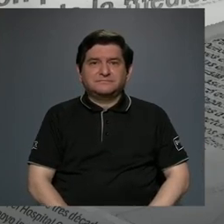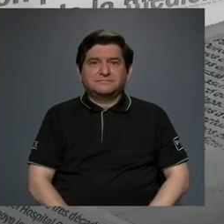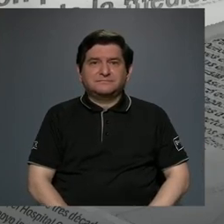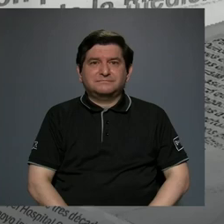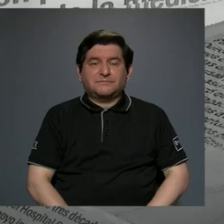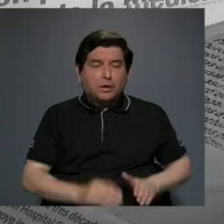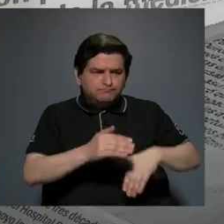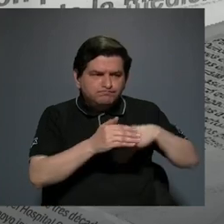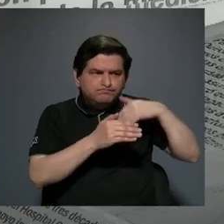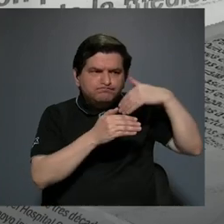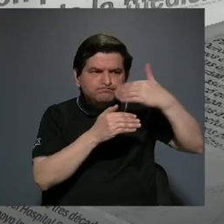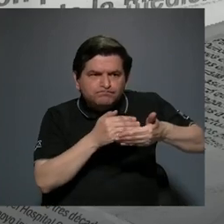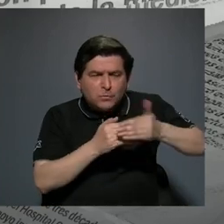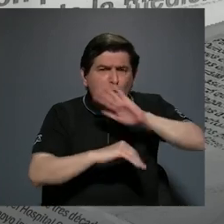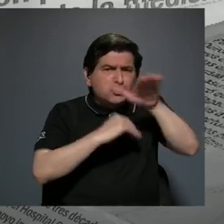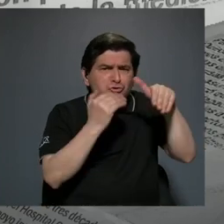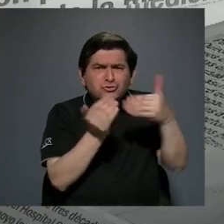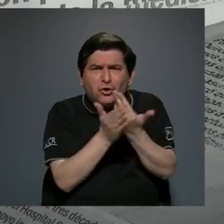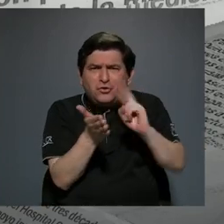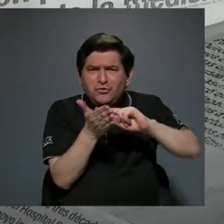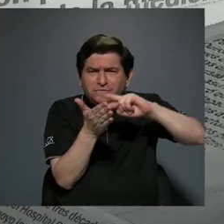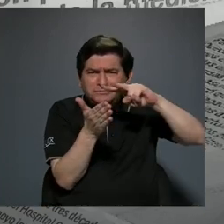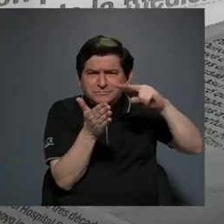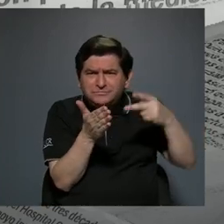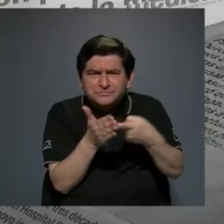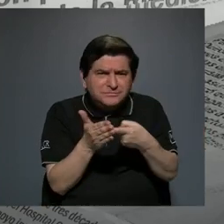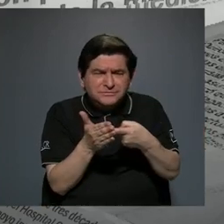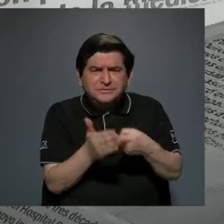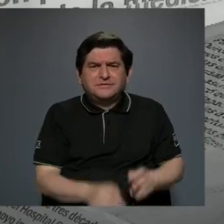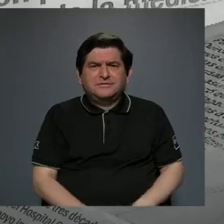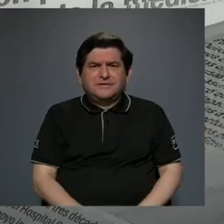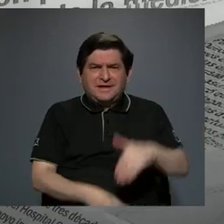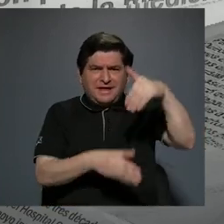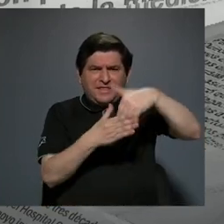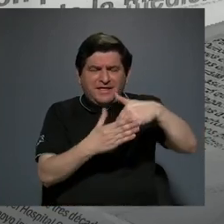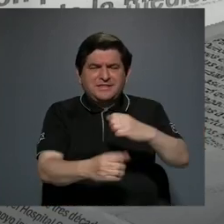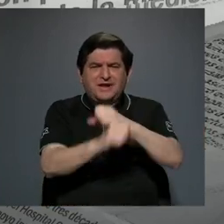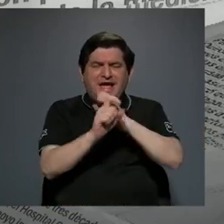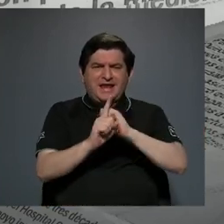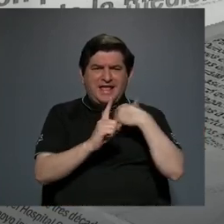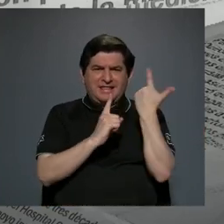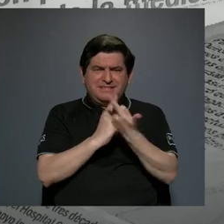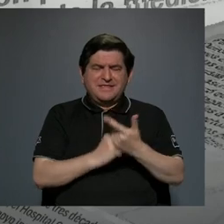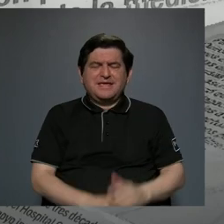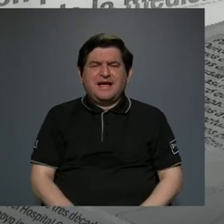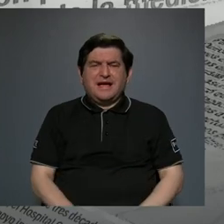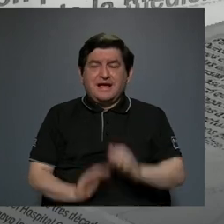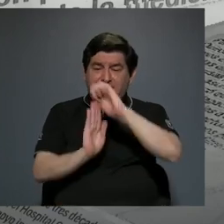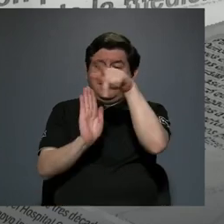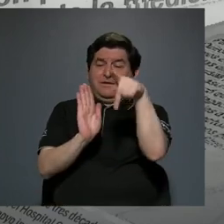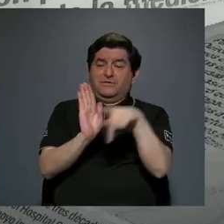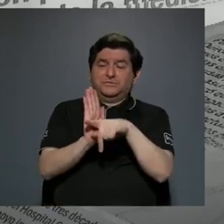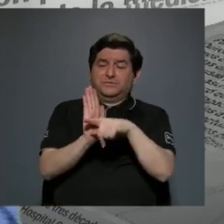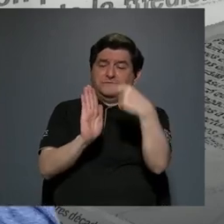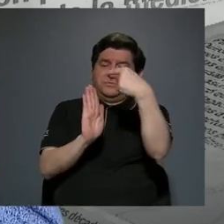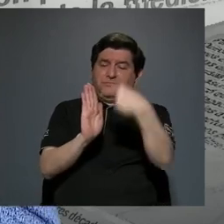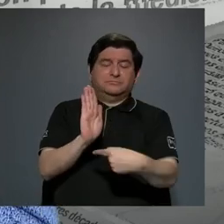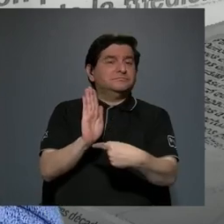luego todo lo que estipula las garantías sociales de la Constitución Política.